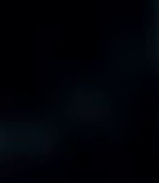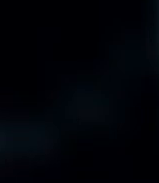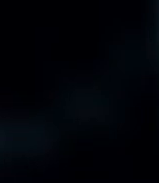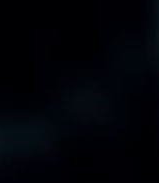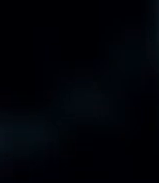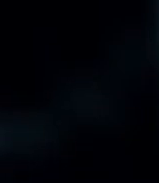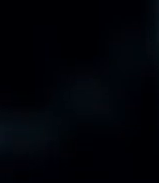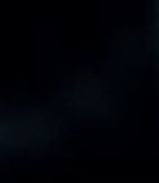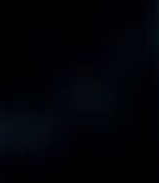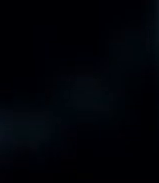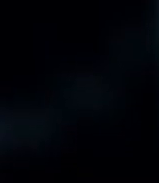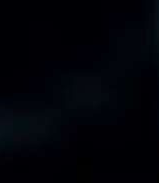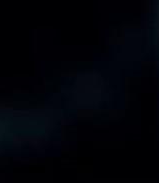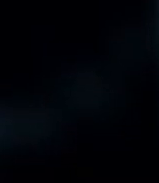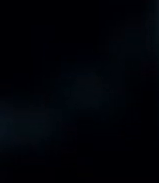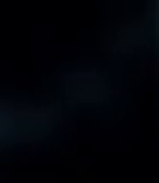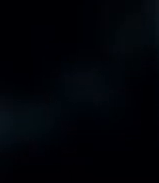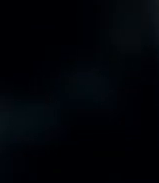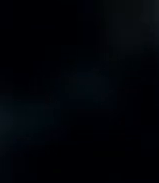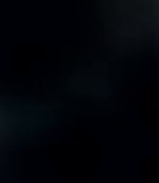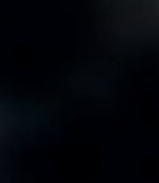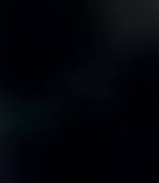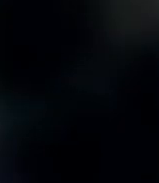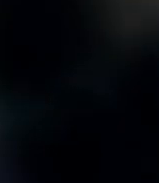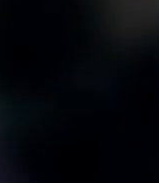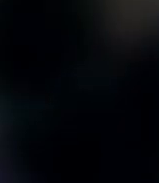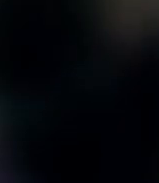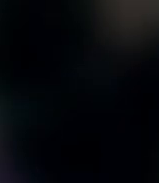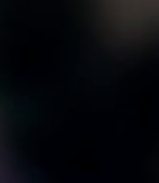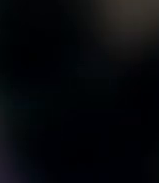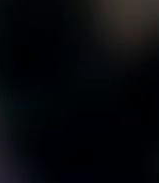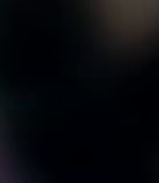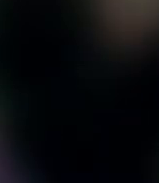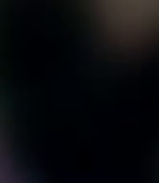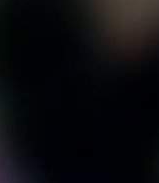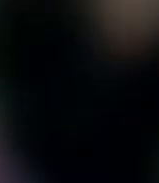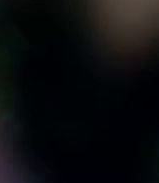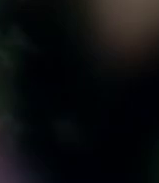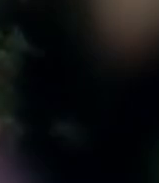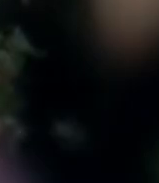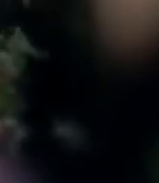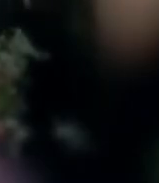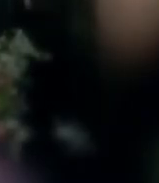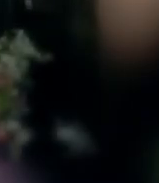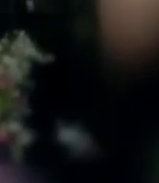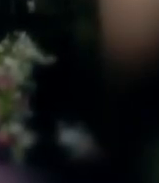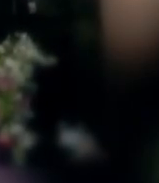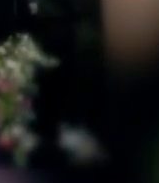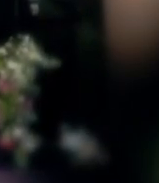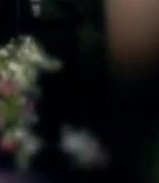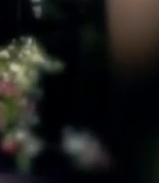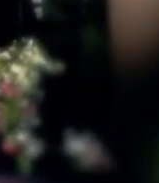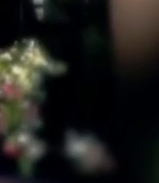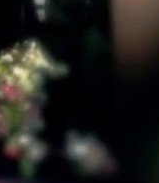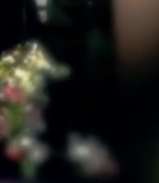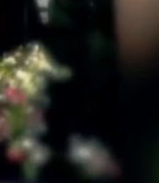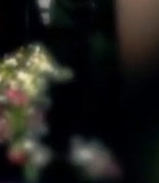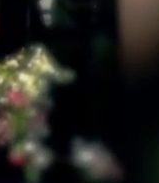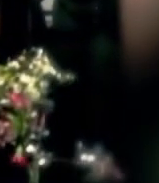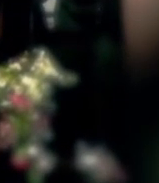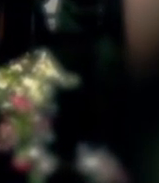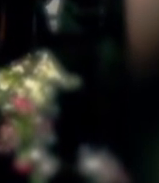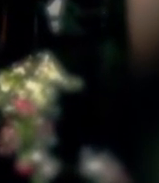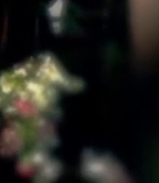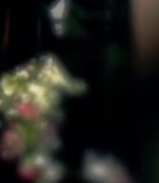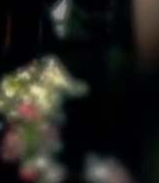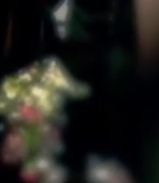empecé a ver pósters, aparte de su performatividad, la manera en que interviene su cuerpo, es muy llamativa, porque utiliza